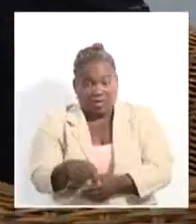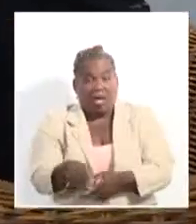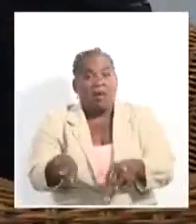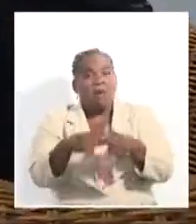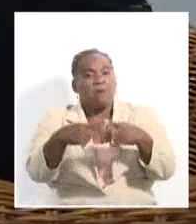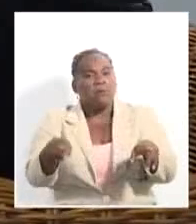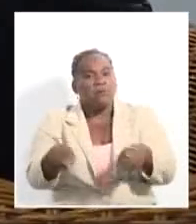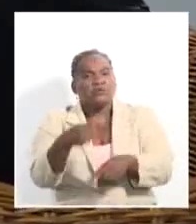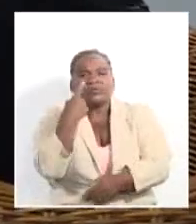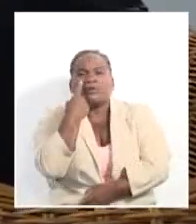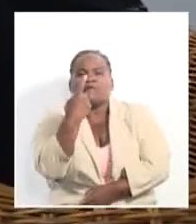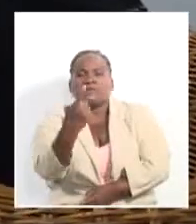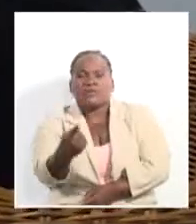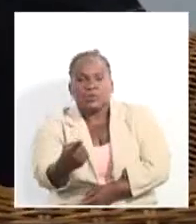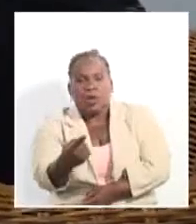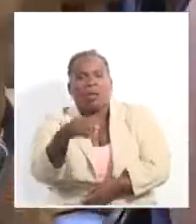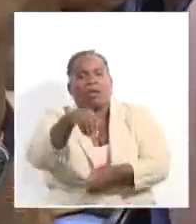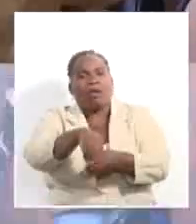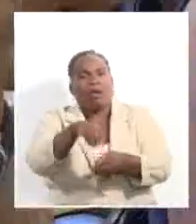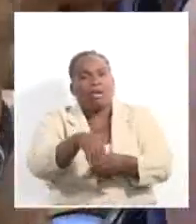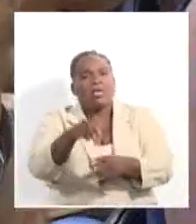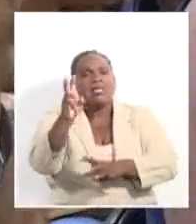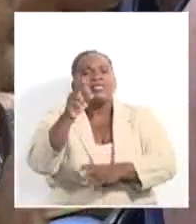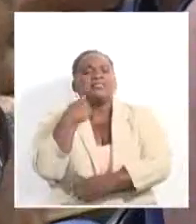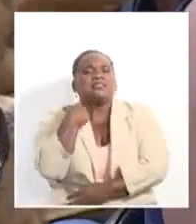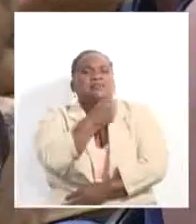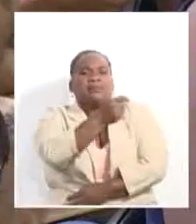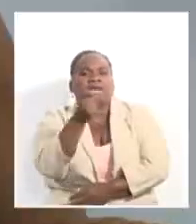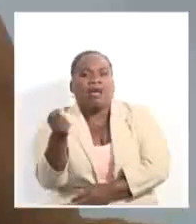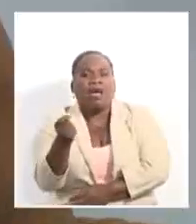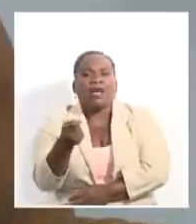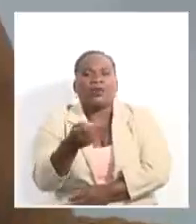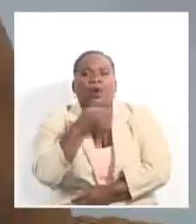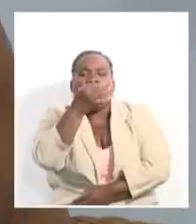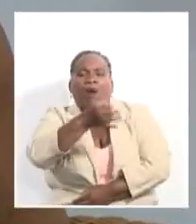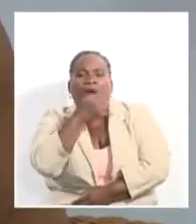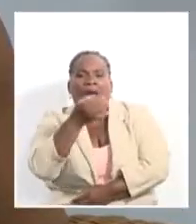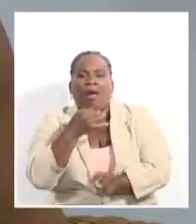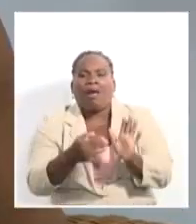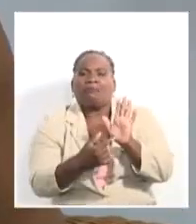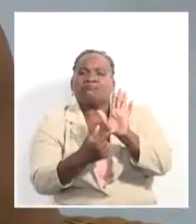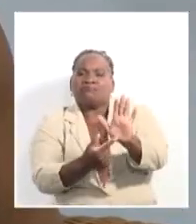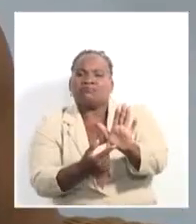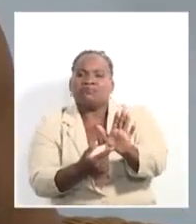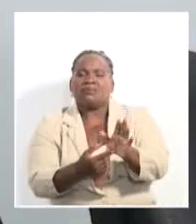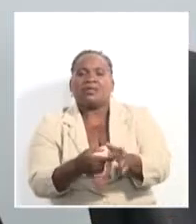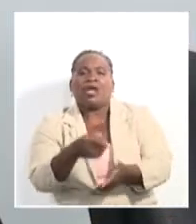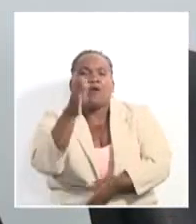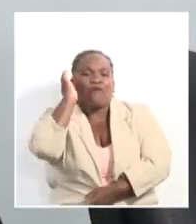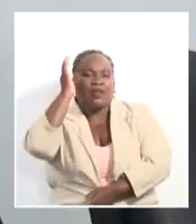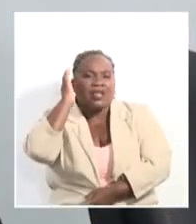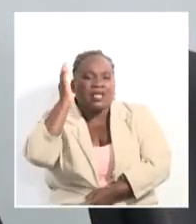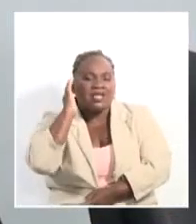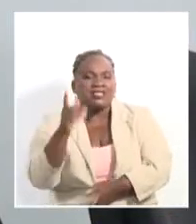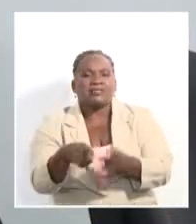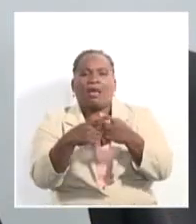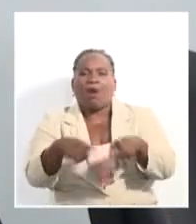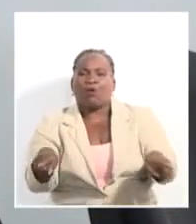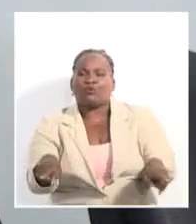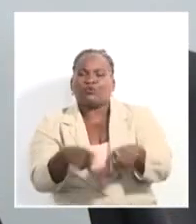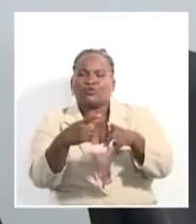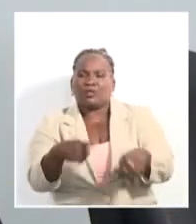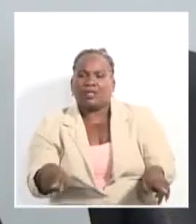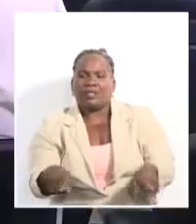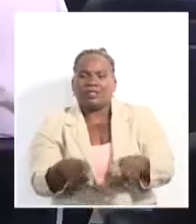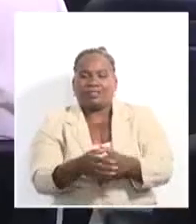visual, incluye intercambios, seminarios, conversatorios, muestras de arte, conciertos y conferencias, a fin de ofrecer a los